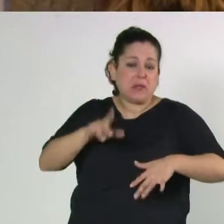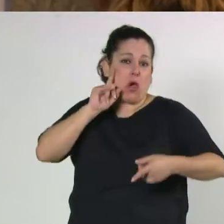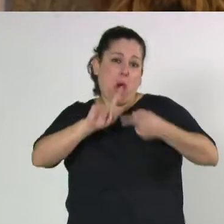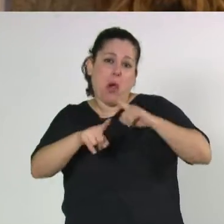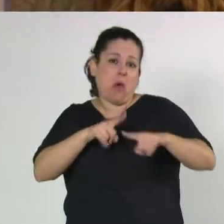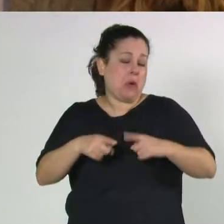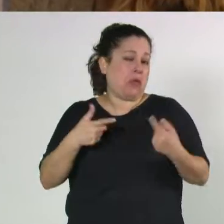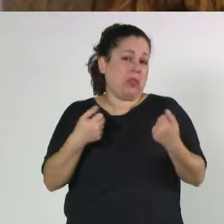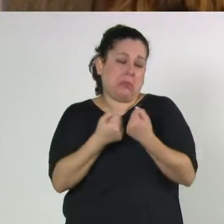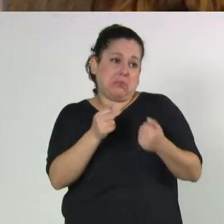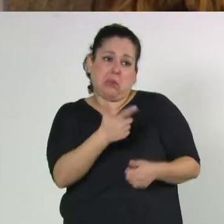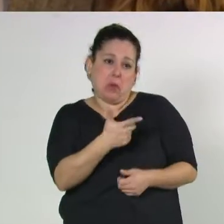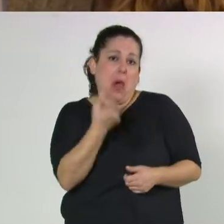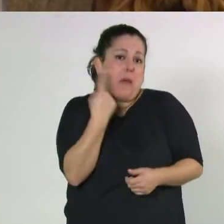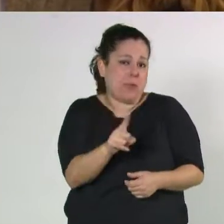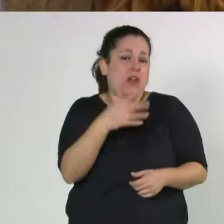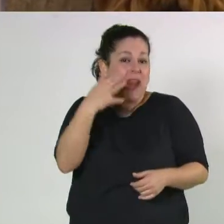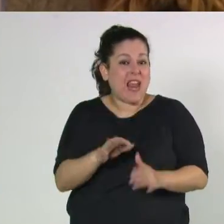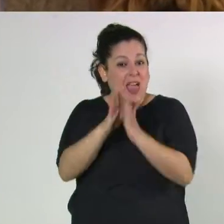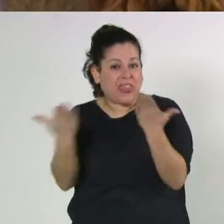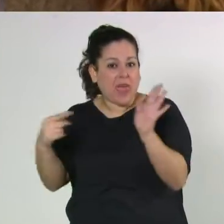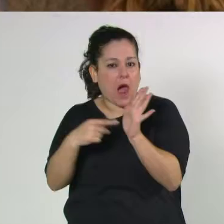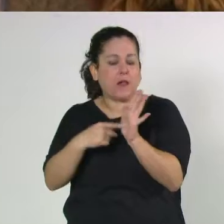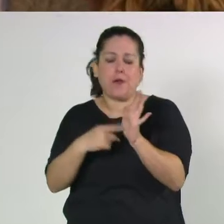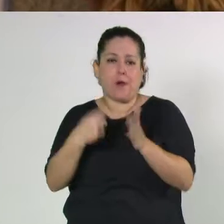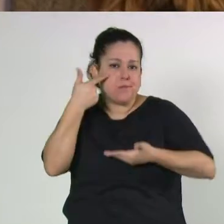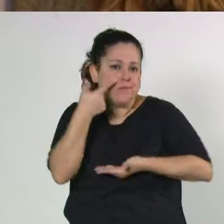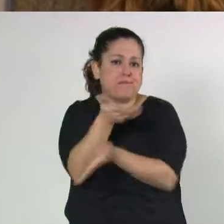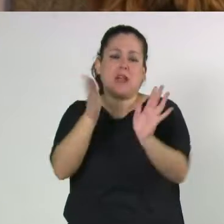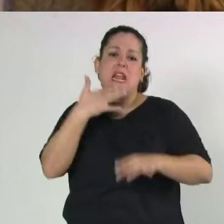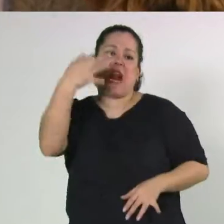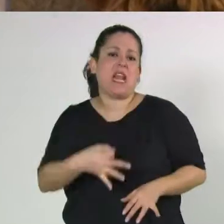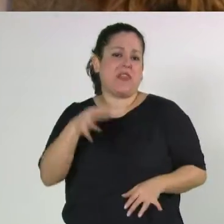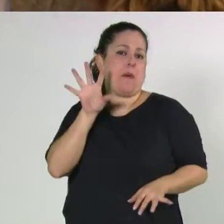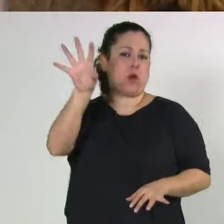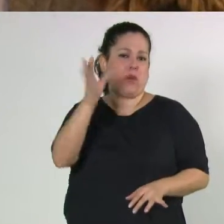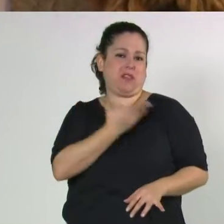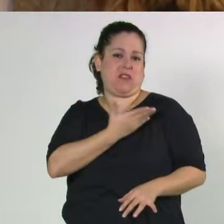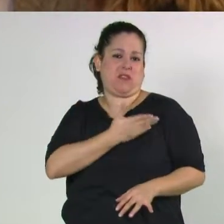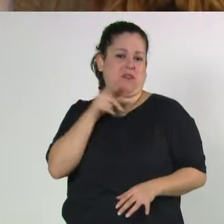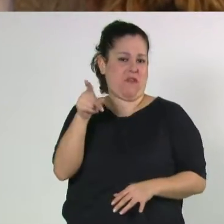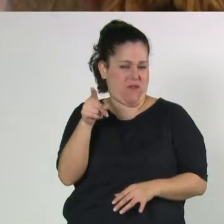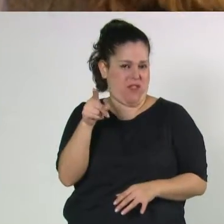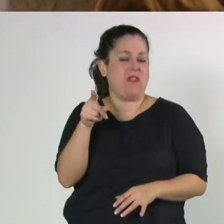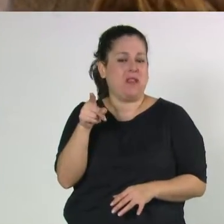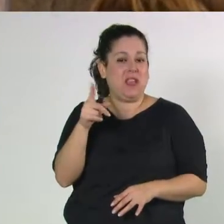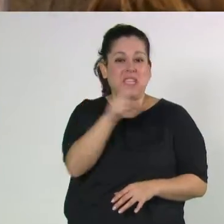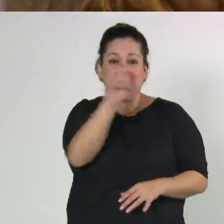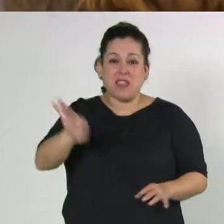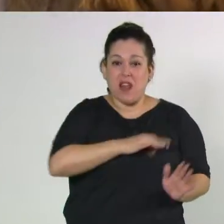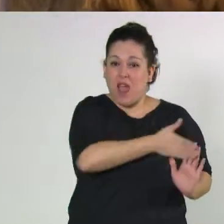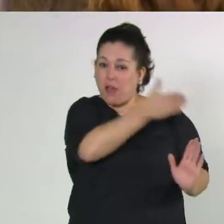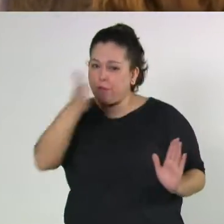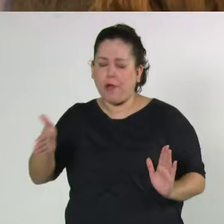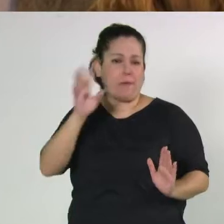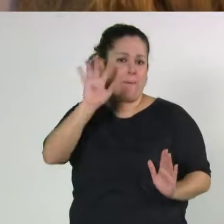verdad que es plural, refleja la realidad de nuestra provincia, de nuestra región, y creo que ha demostrado a lo largo de estos 100 años un